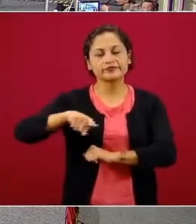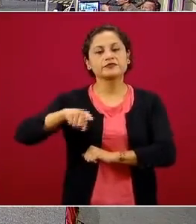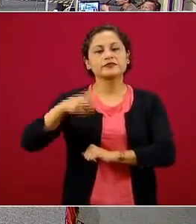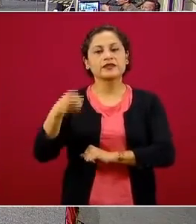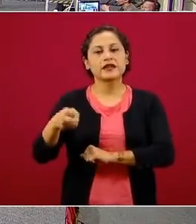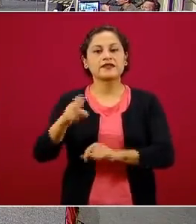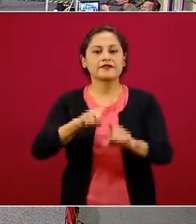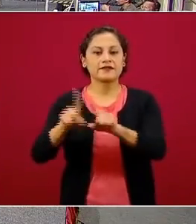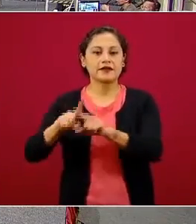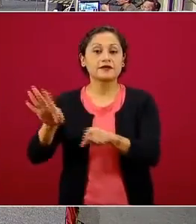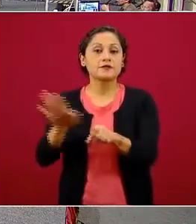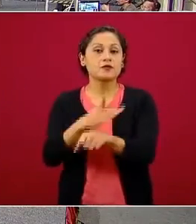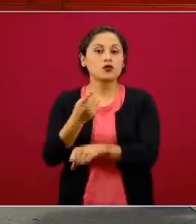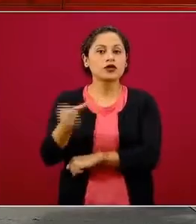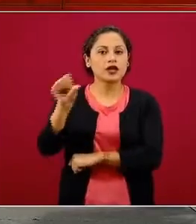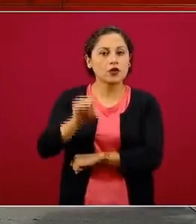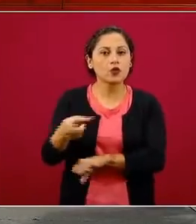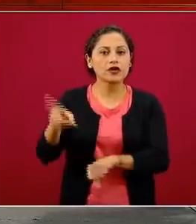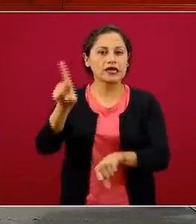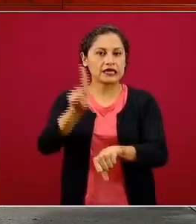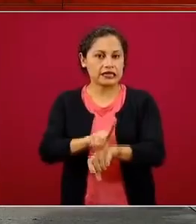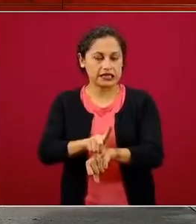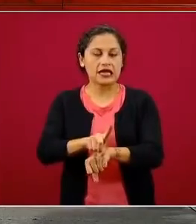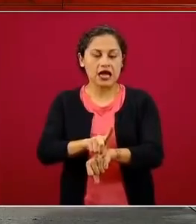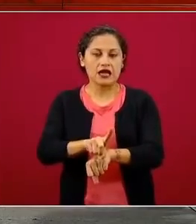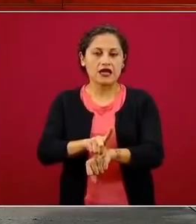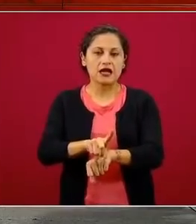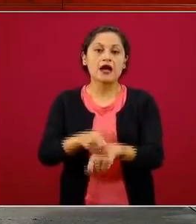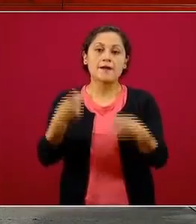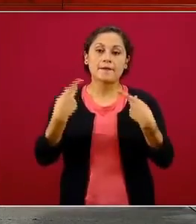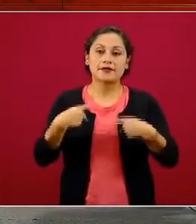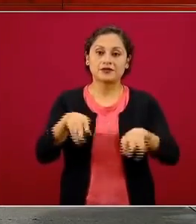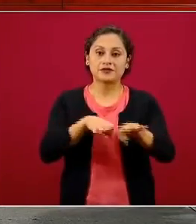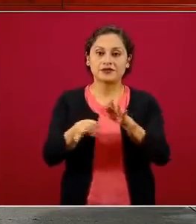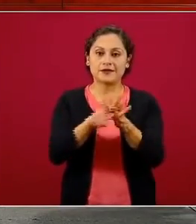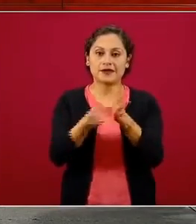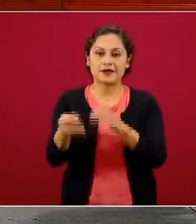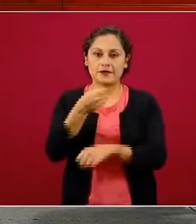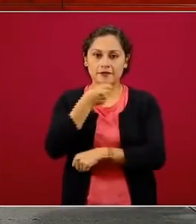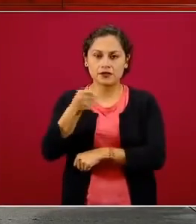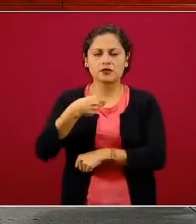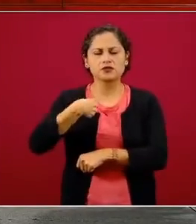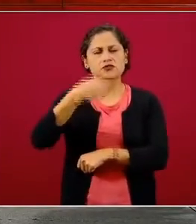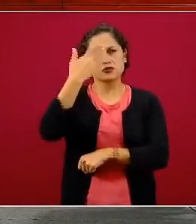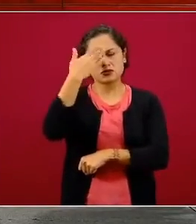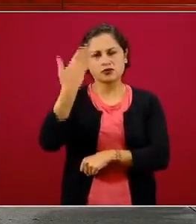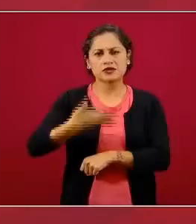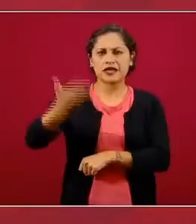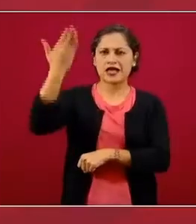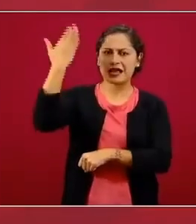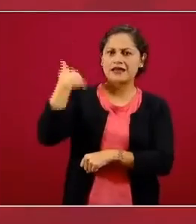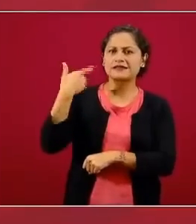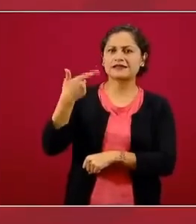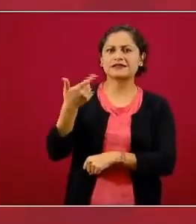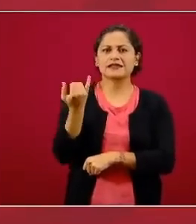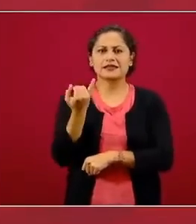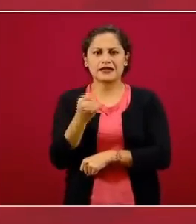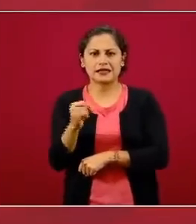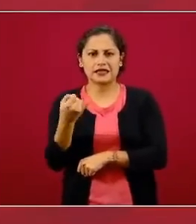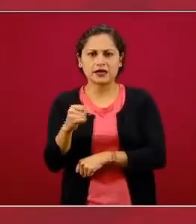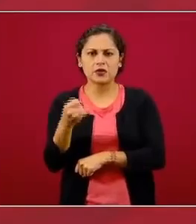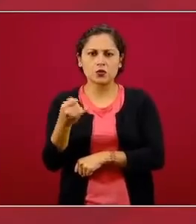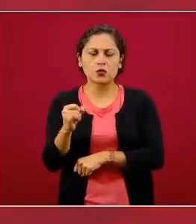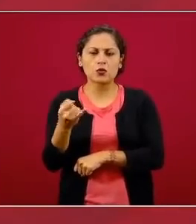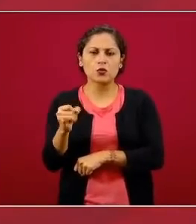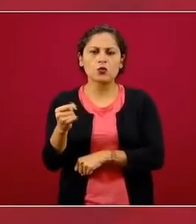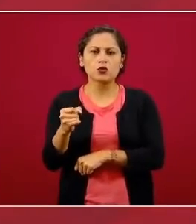del Periodista. Tengo entendido que tradicionalmente en México se celebraba el Día del Periodista el 7 de junio y que esto fue cambiado